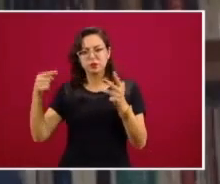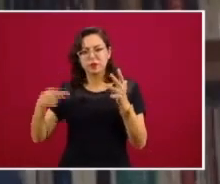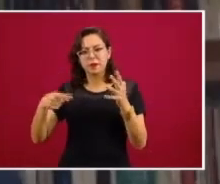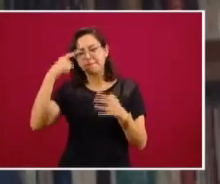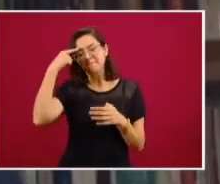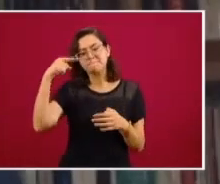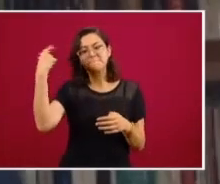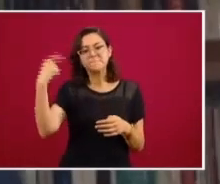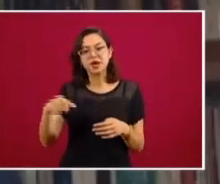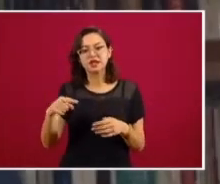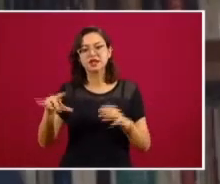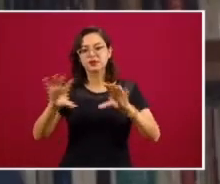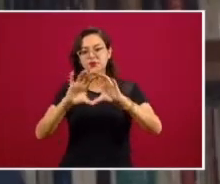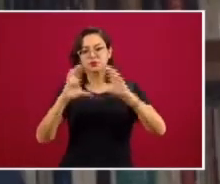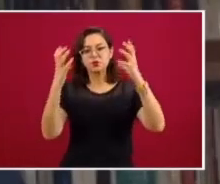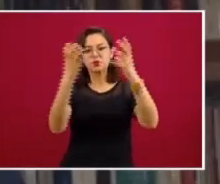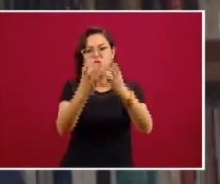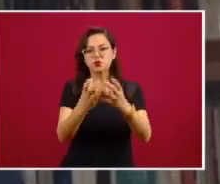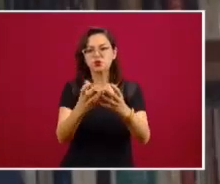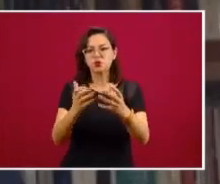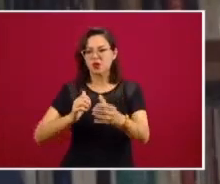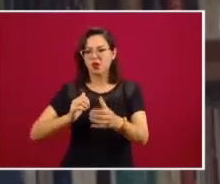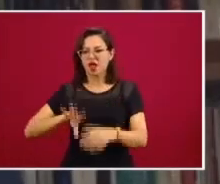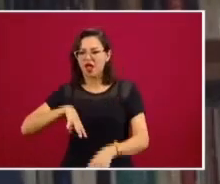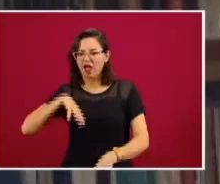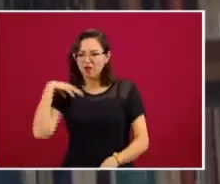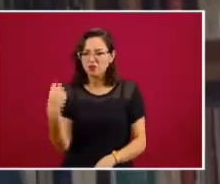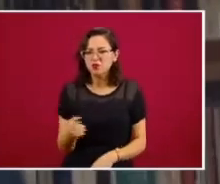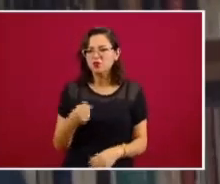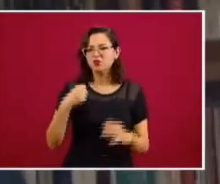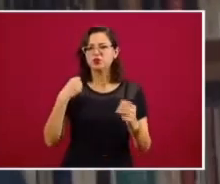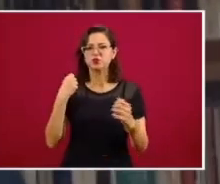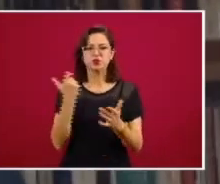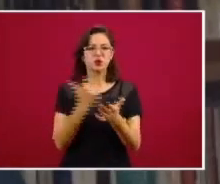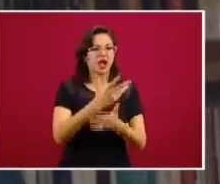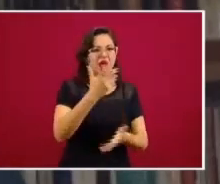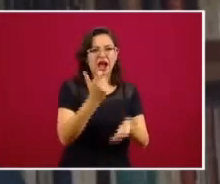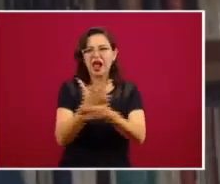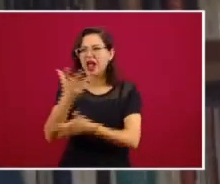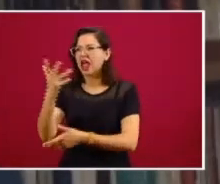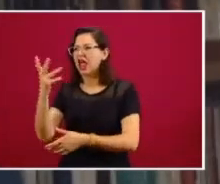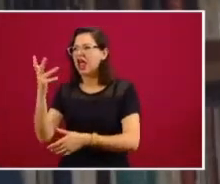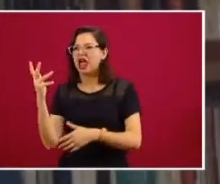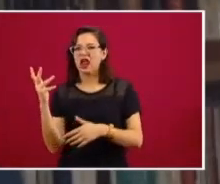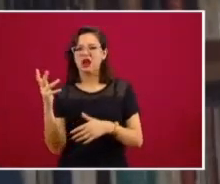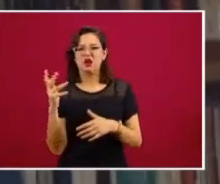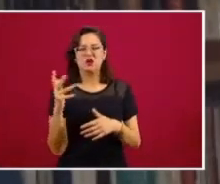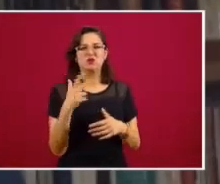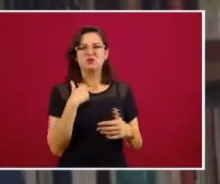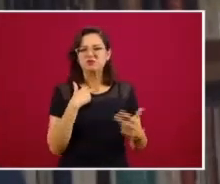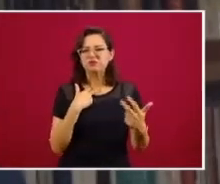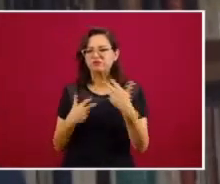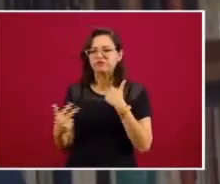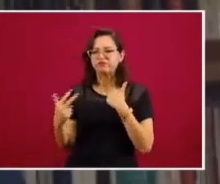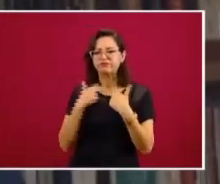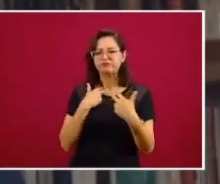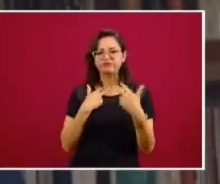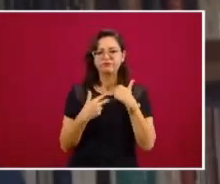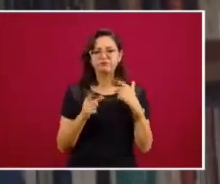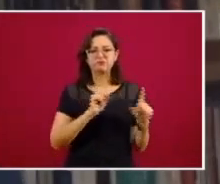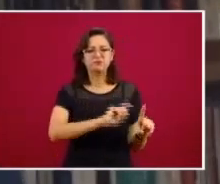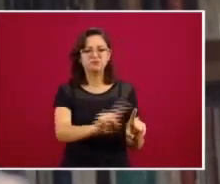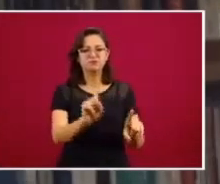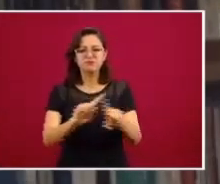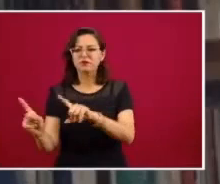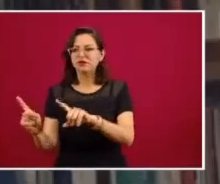el acaparamiento, la especulación y el encarecimiento de los